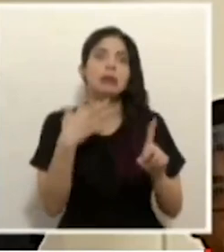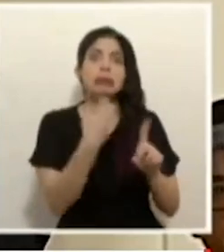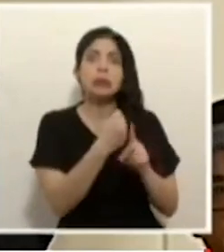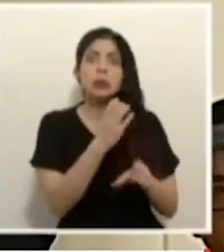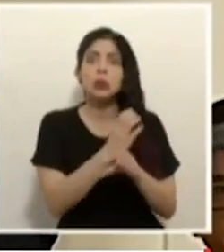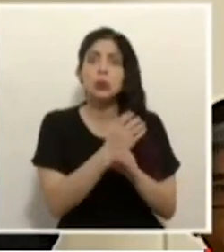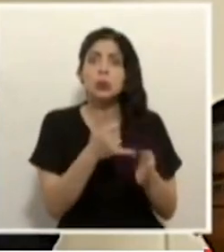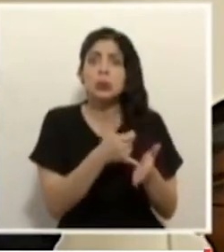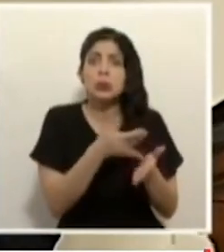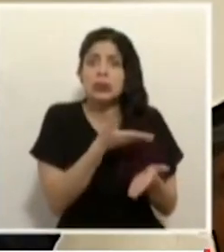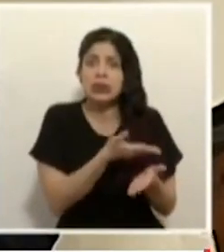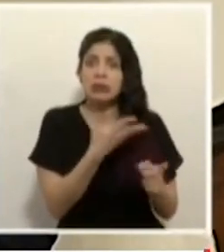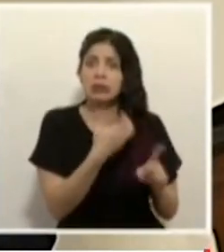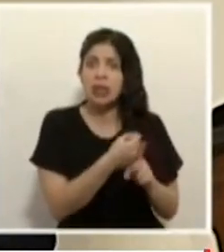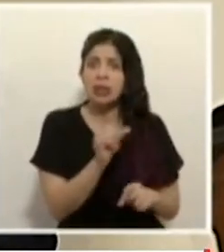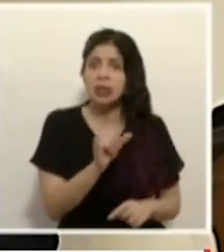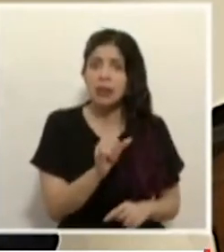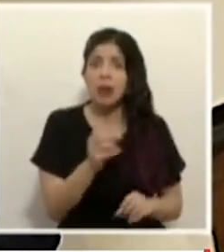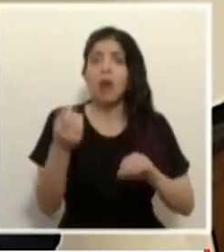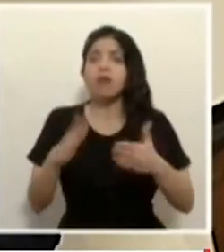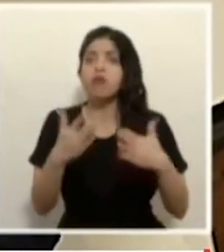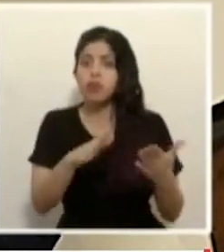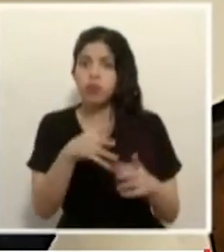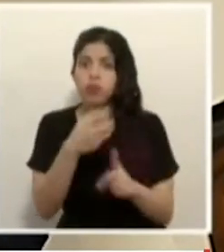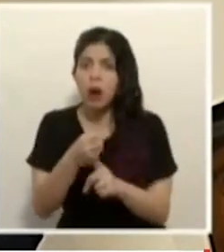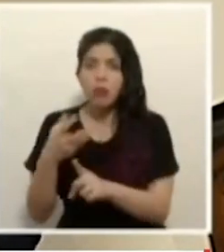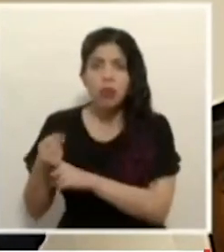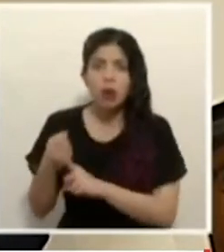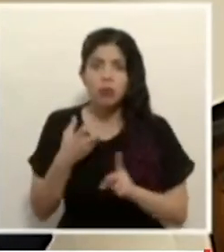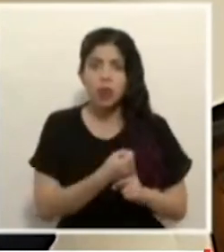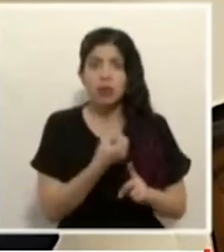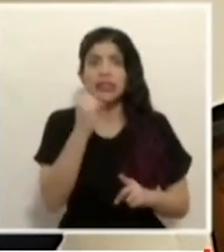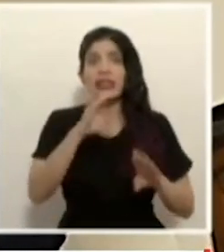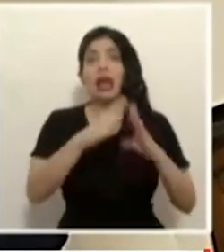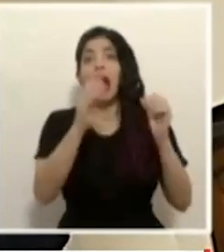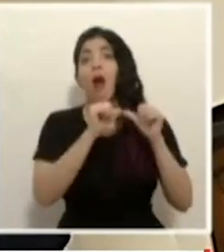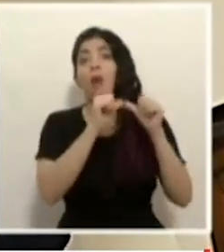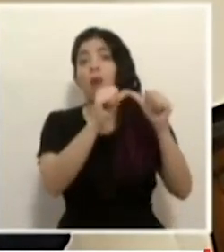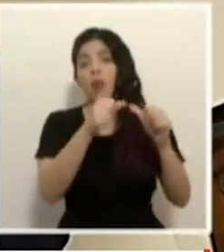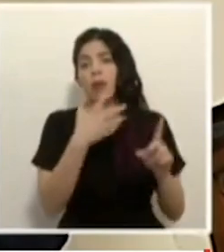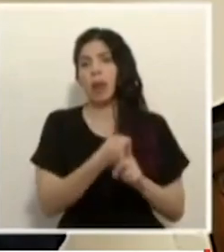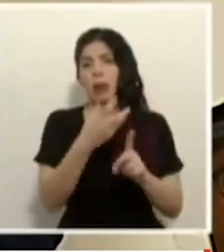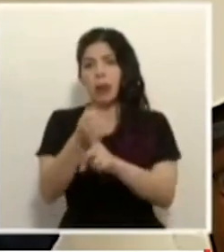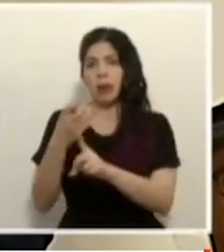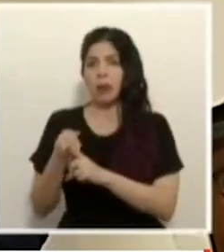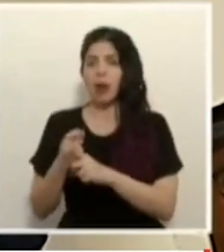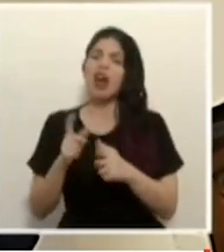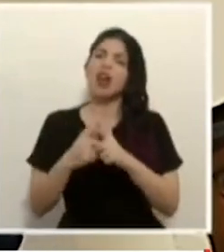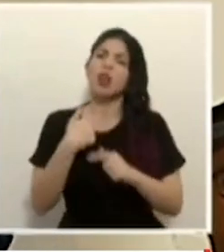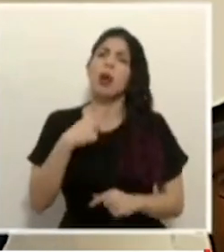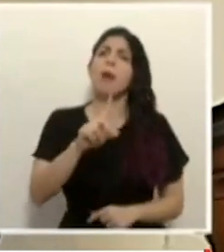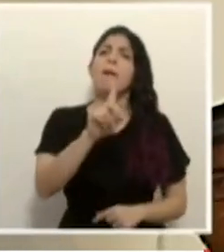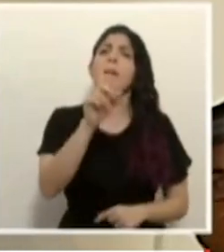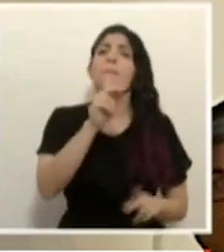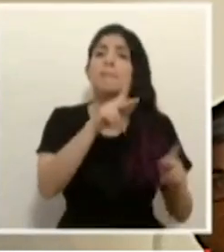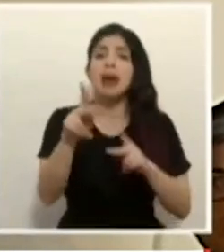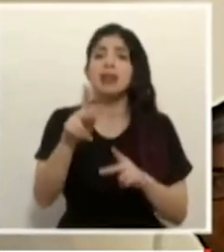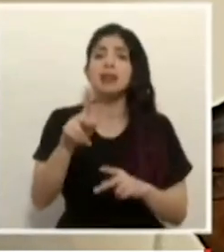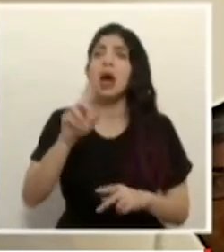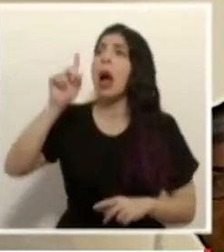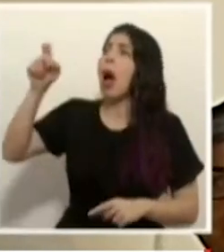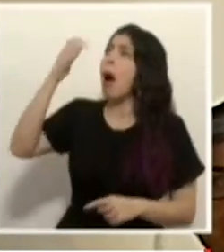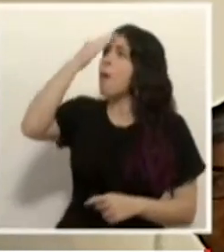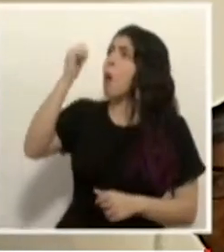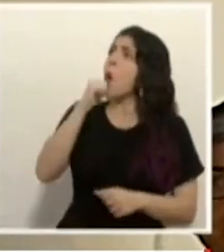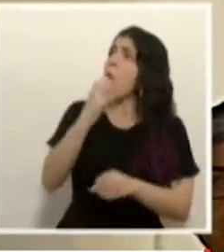de cuidados intensivos y en las muertes. Y ahí la pregunta será ¿por qué no previnieron